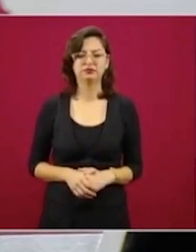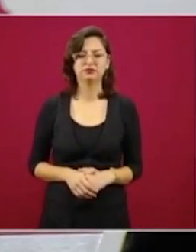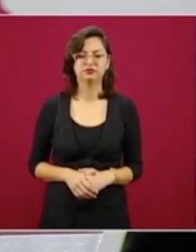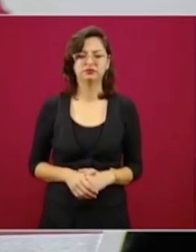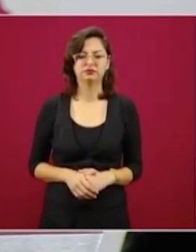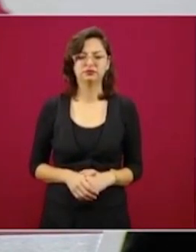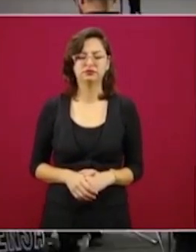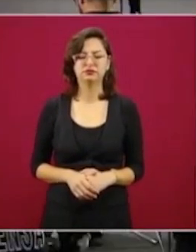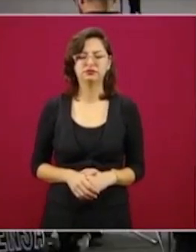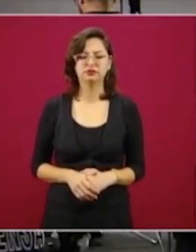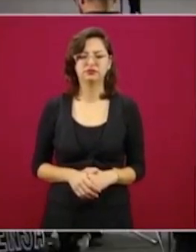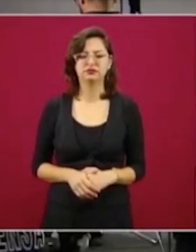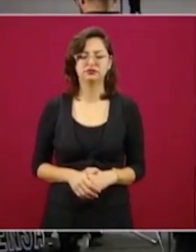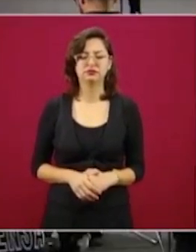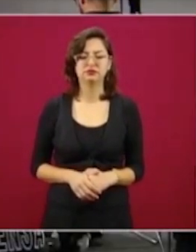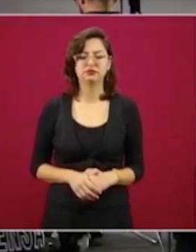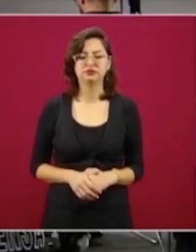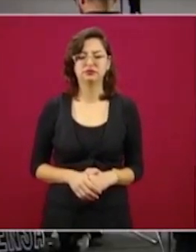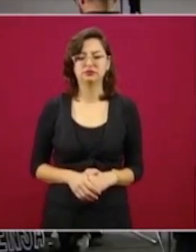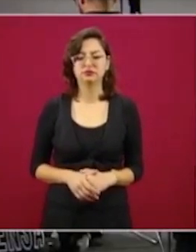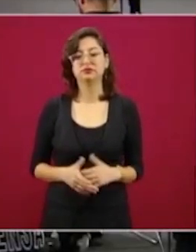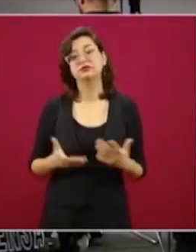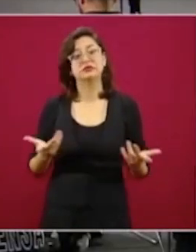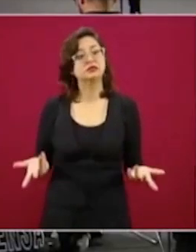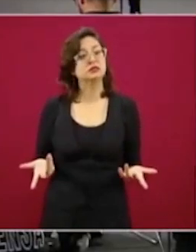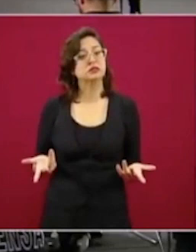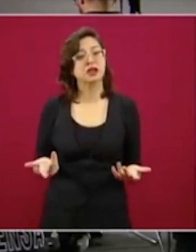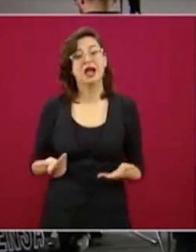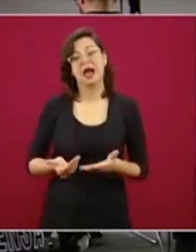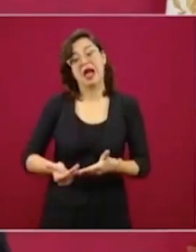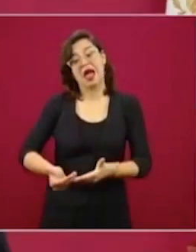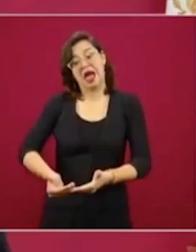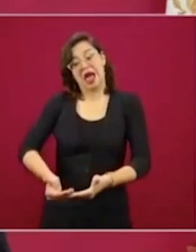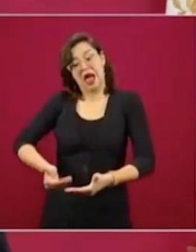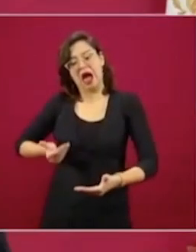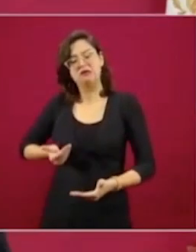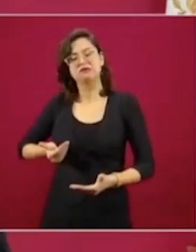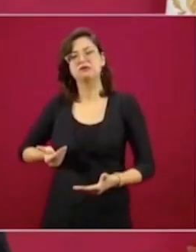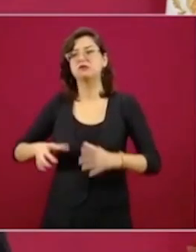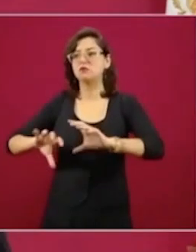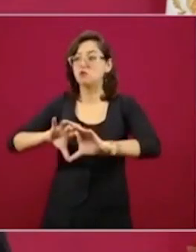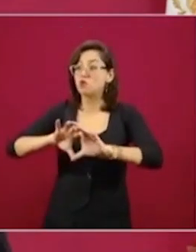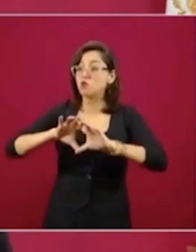De ahí la perentoria necesidad de un movimiento global